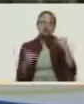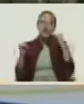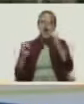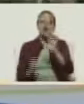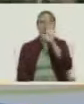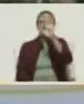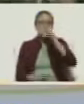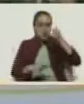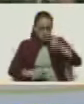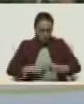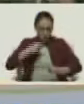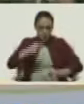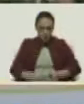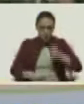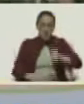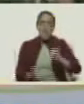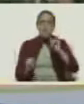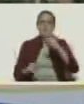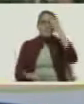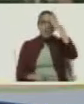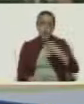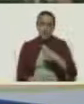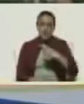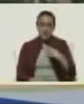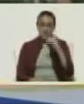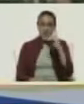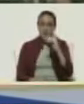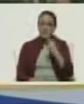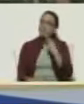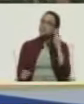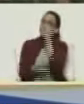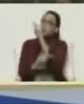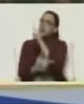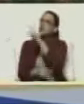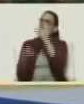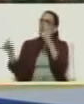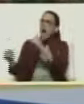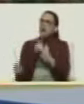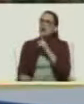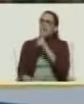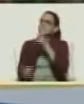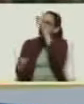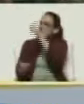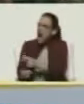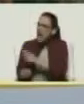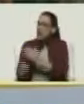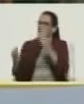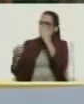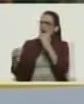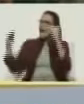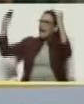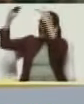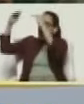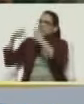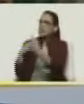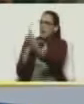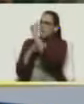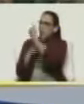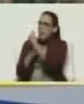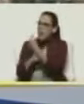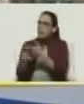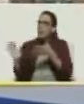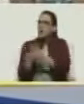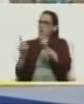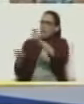David le dijo a Goliat, tú podrás tener toda tu maldad, todas tus amenazas, tus espadas,